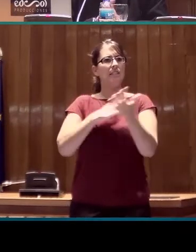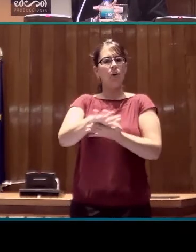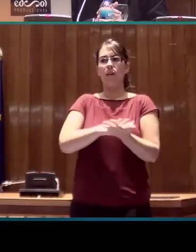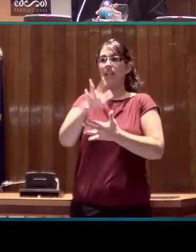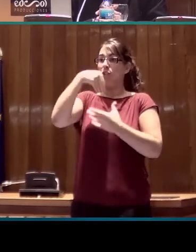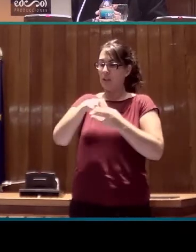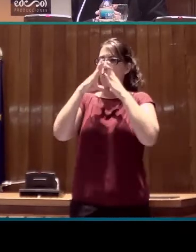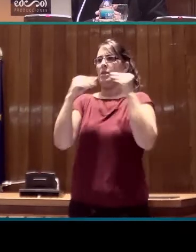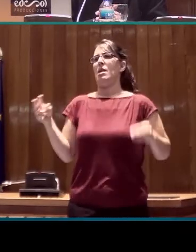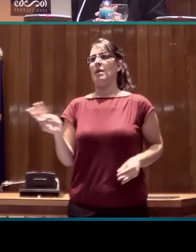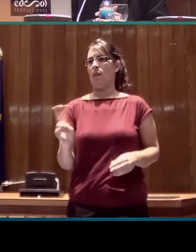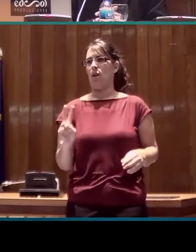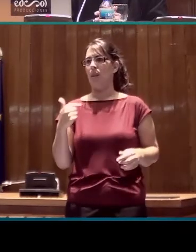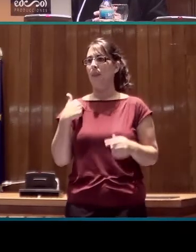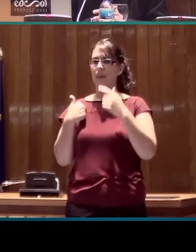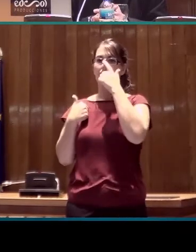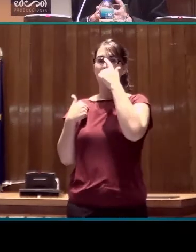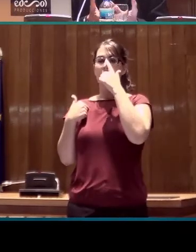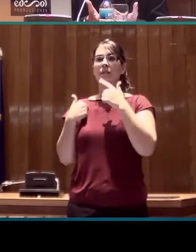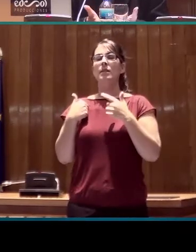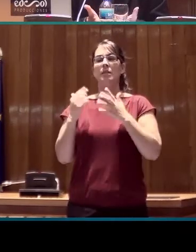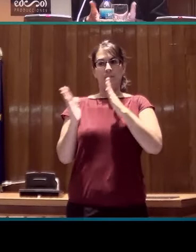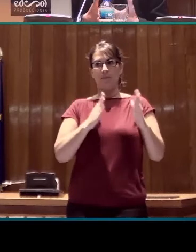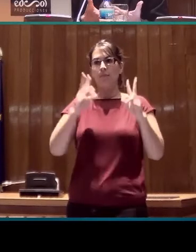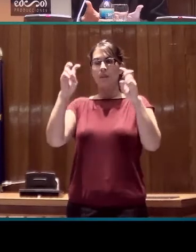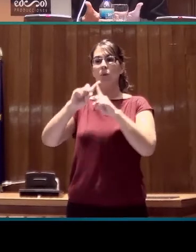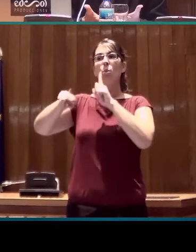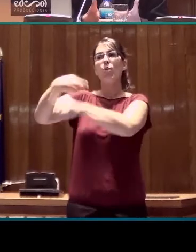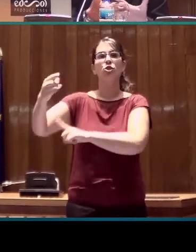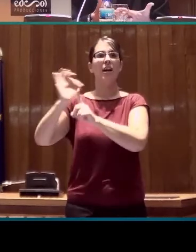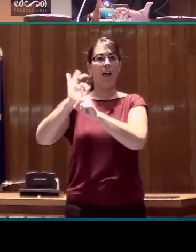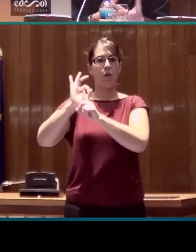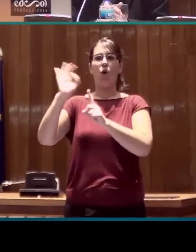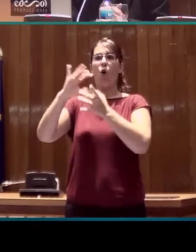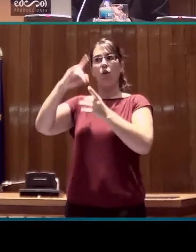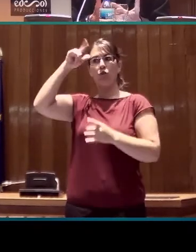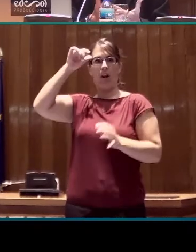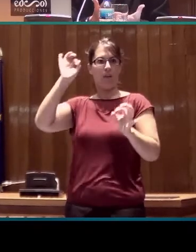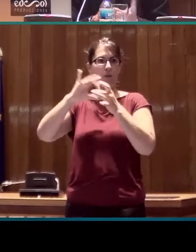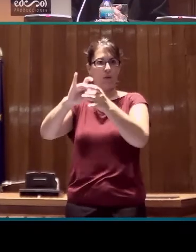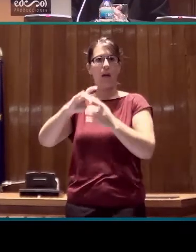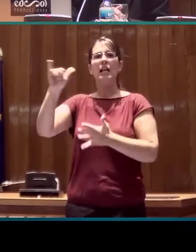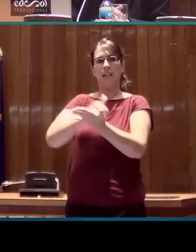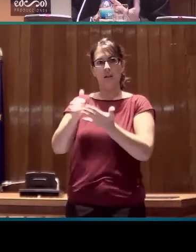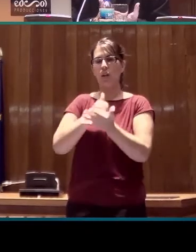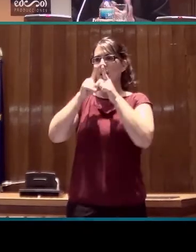Universidad de Valladolid. En cuanto a posgrado, a doctorado, tenemos asignaturas de lingüística general en